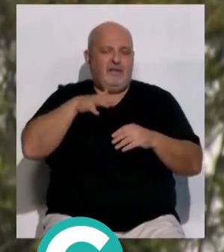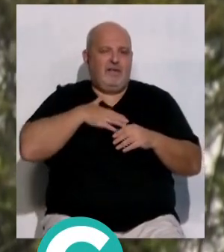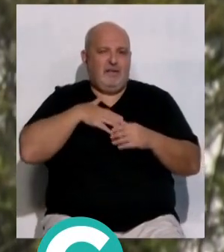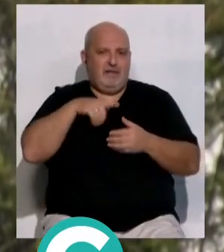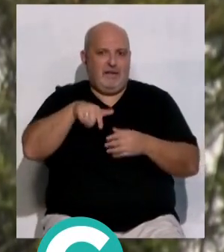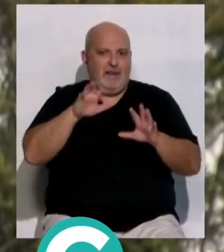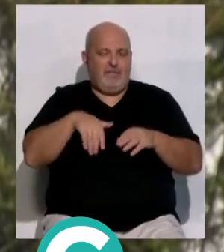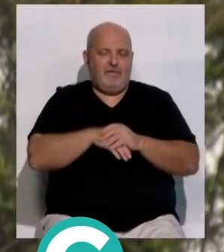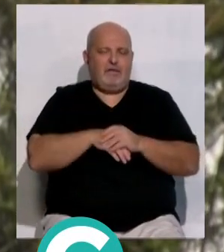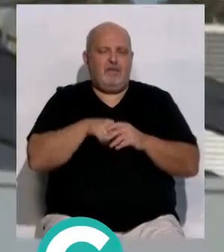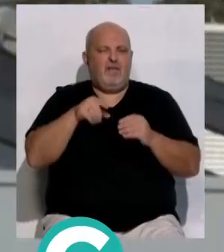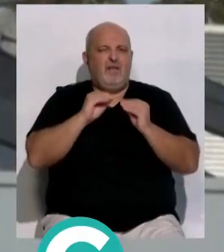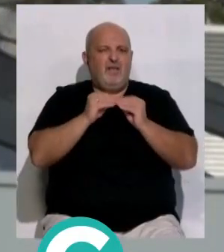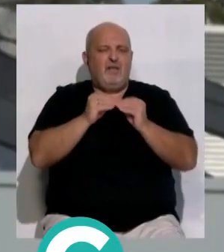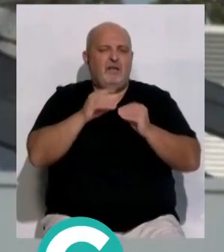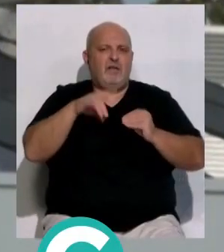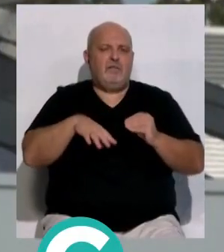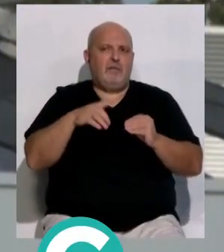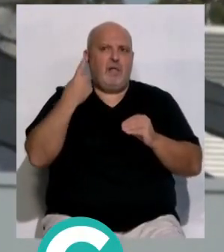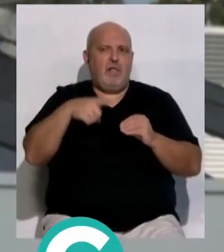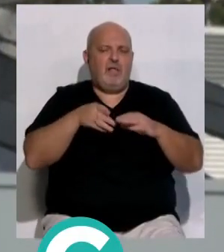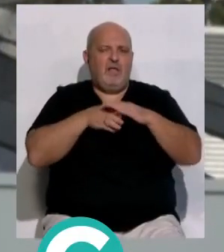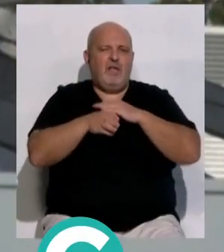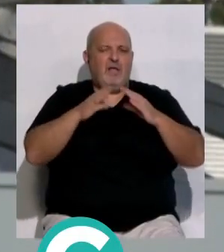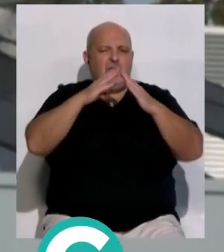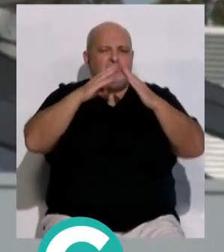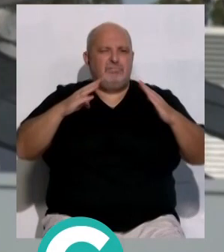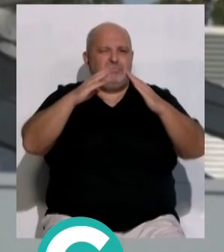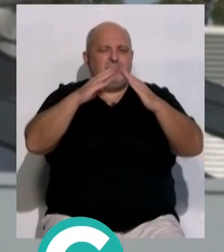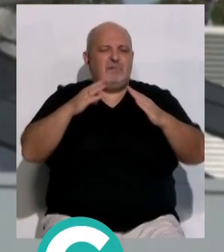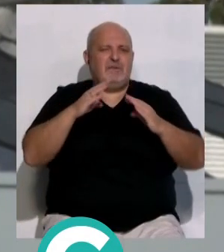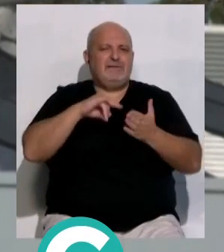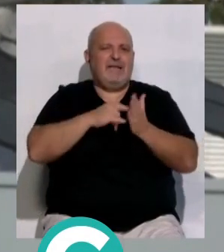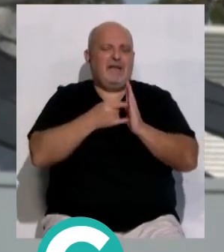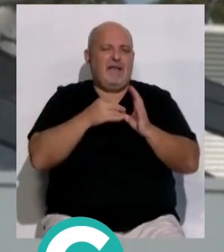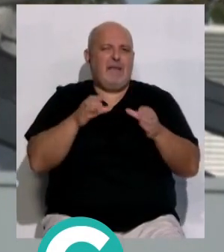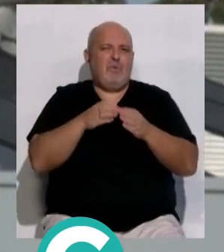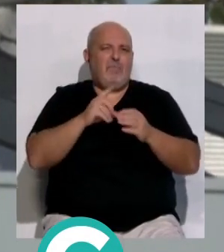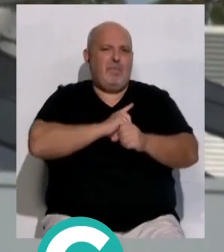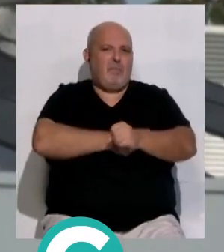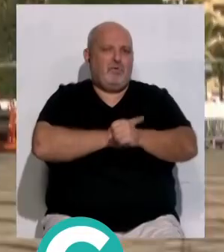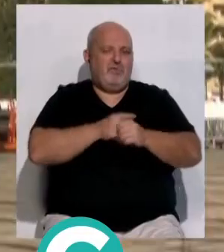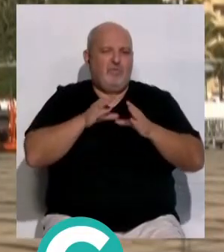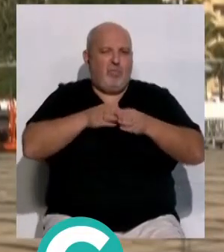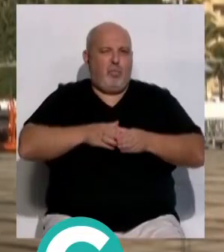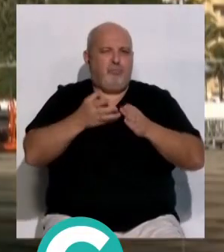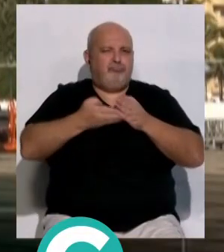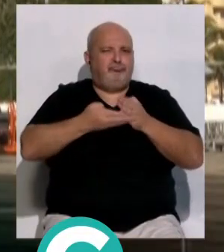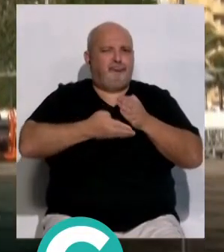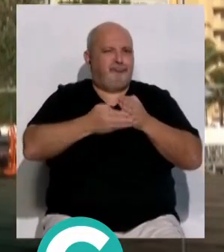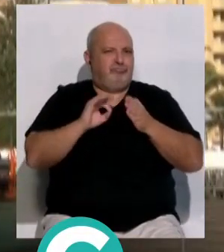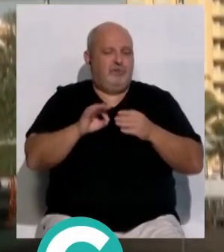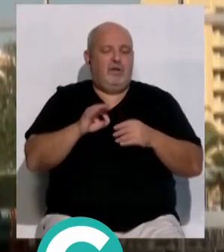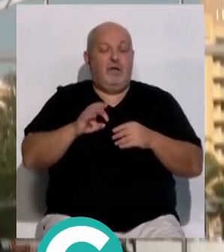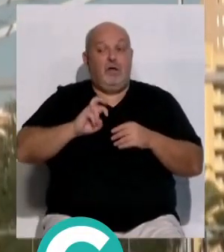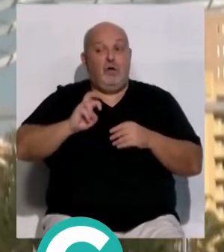capital. Estas infraestructuras albergarán los hangares que conformarán la zona técnica de los equipos participantes. También en terreno